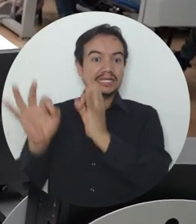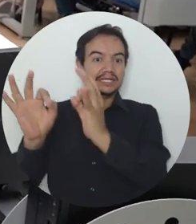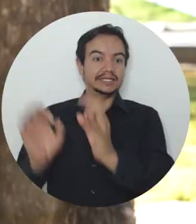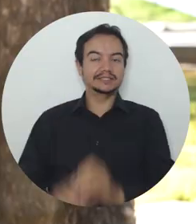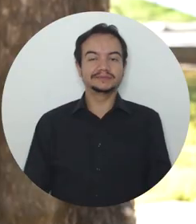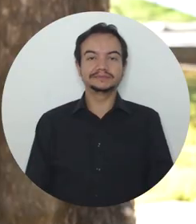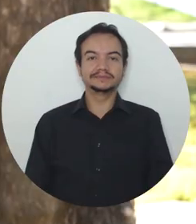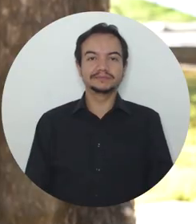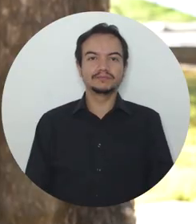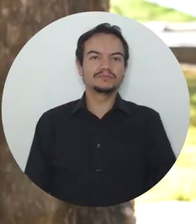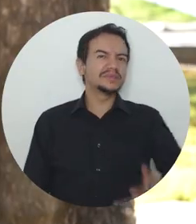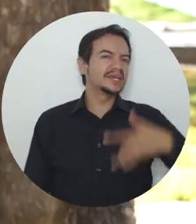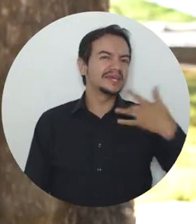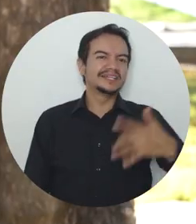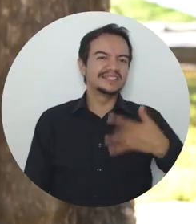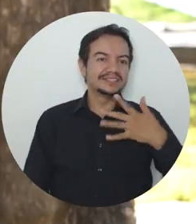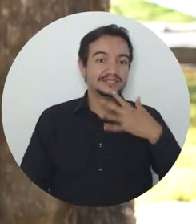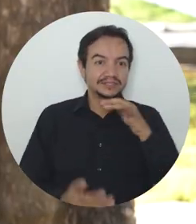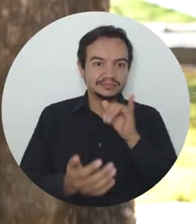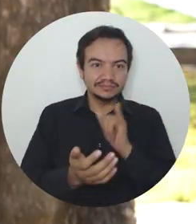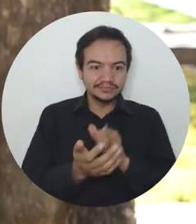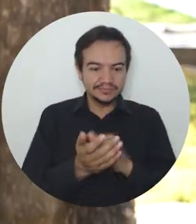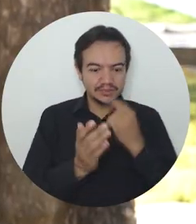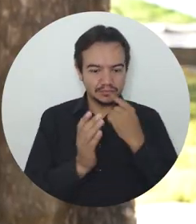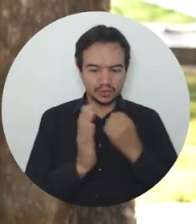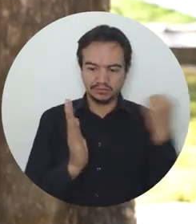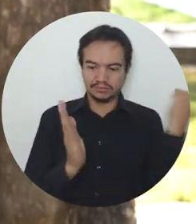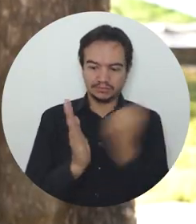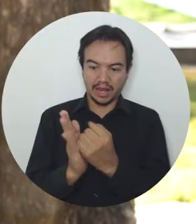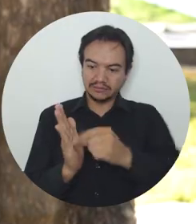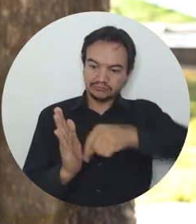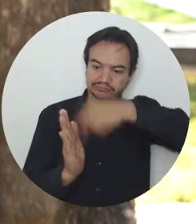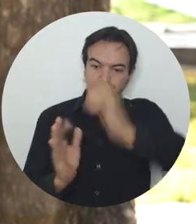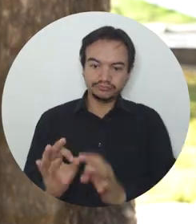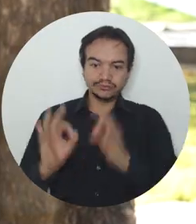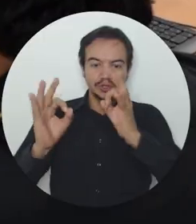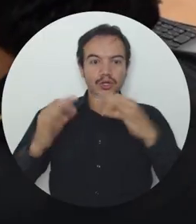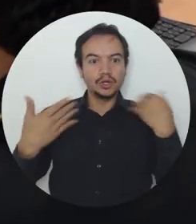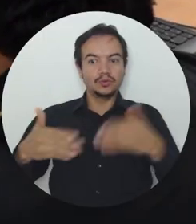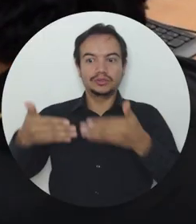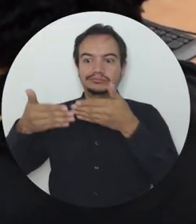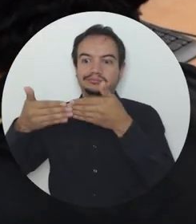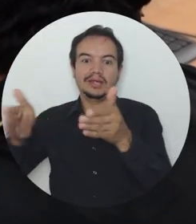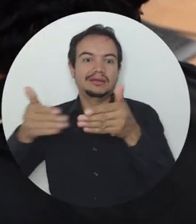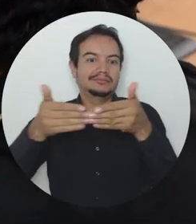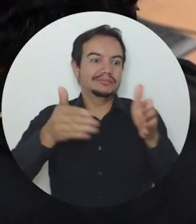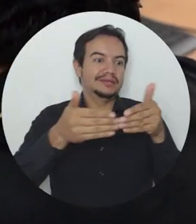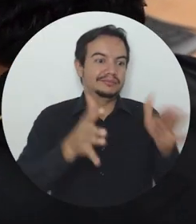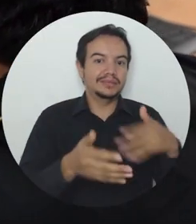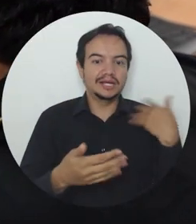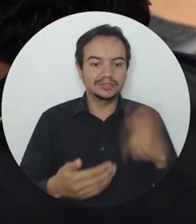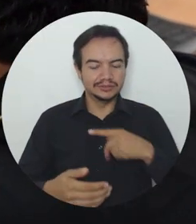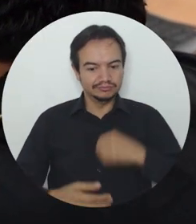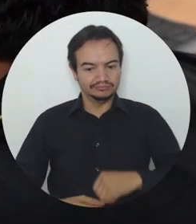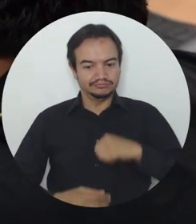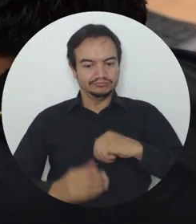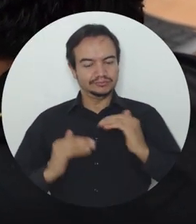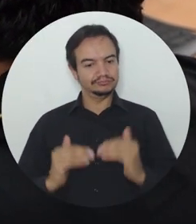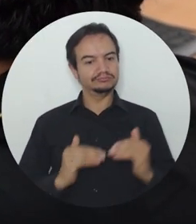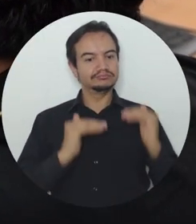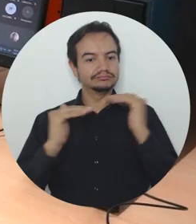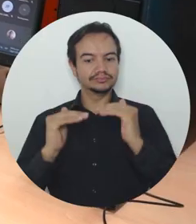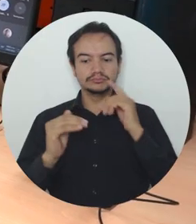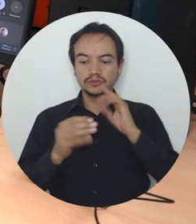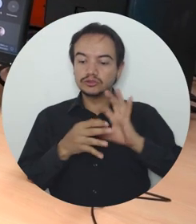de alta calidad. Considero que esta acreditación abre muchas puertas, eleva el estatus, el esfuerzo conjunto